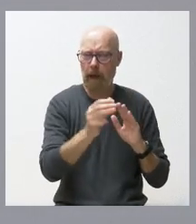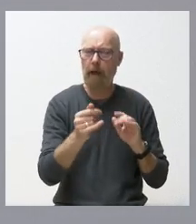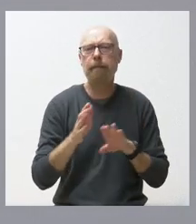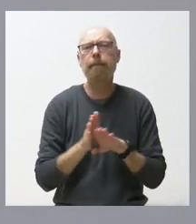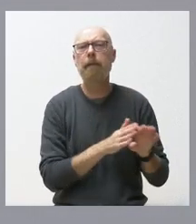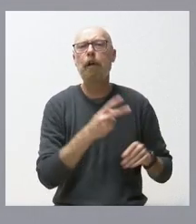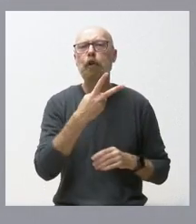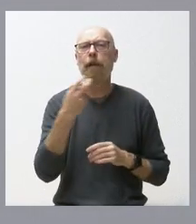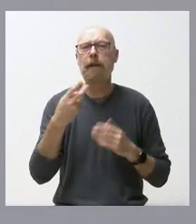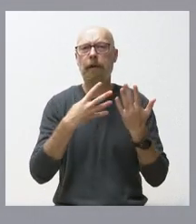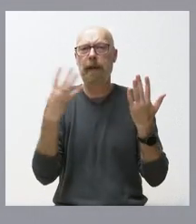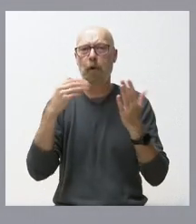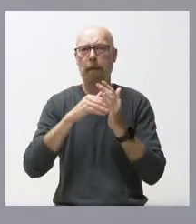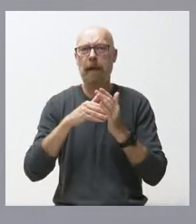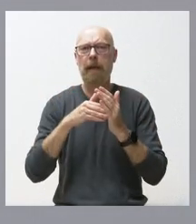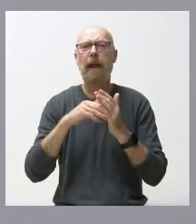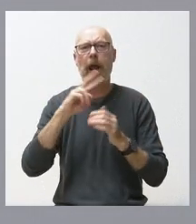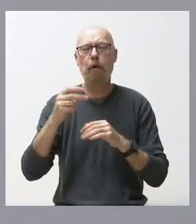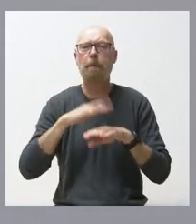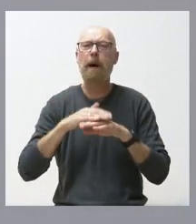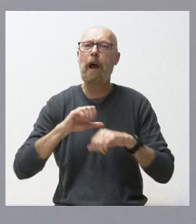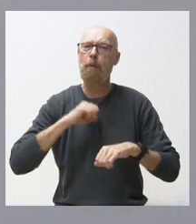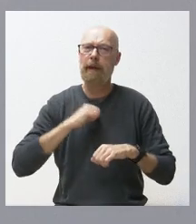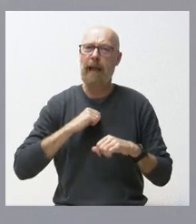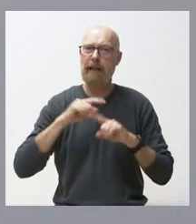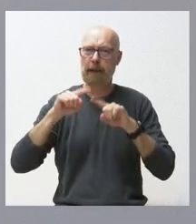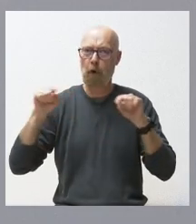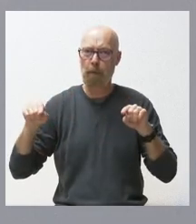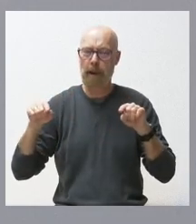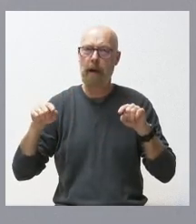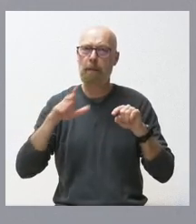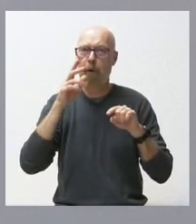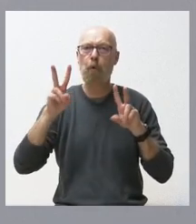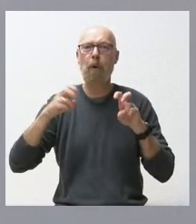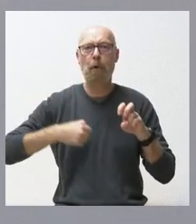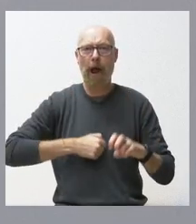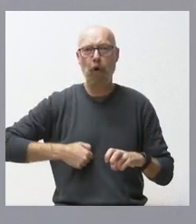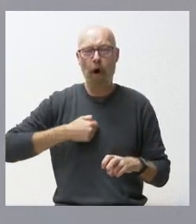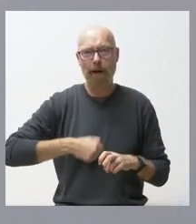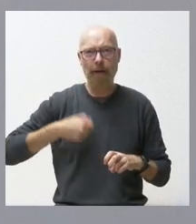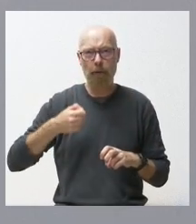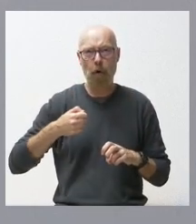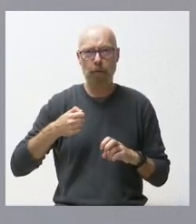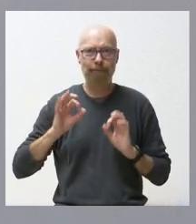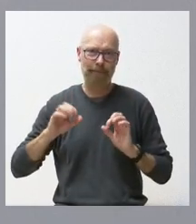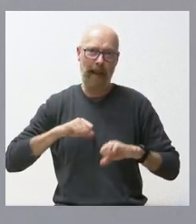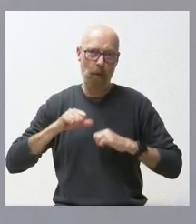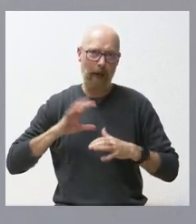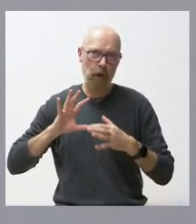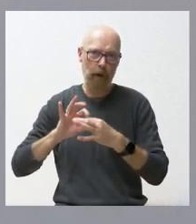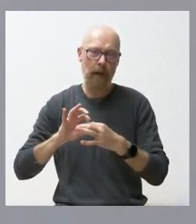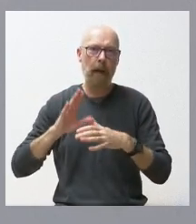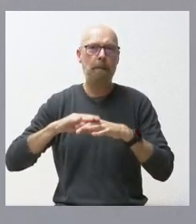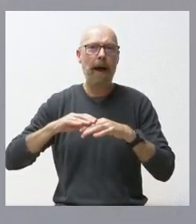euros para el Hospital de Segovia con un nuevo ecógrafo quirúrgico para biopsias.